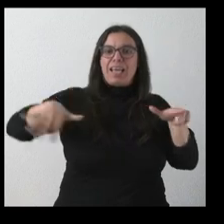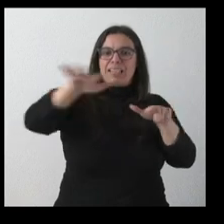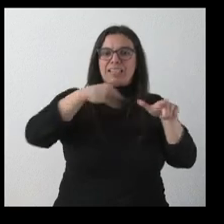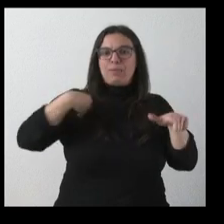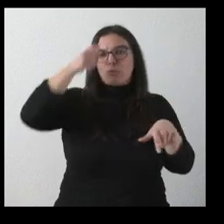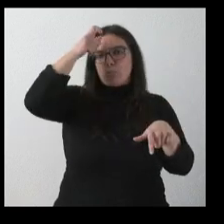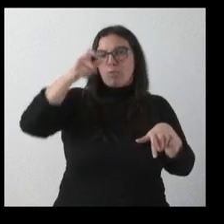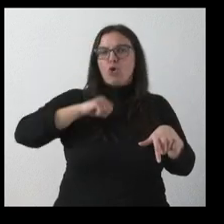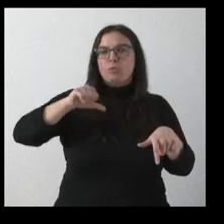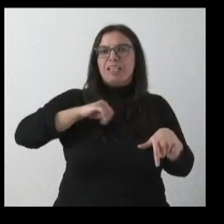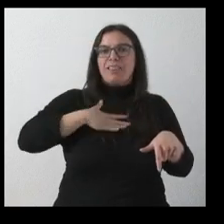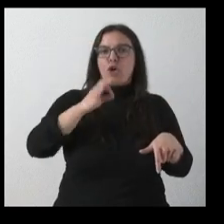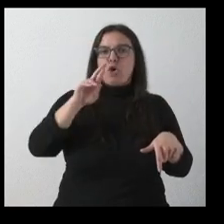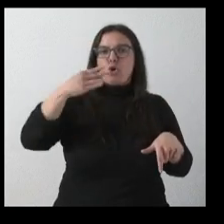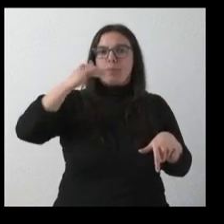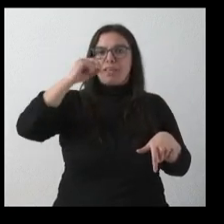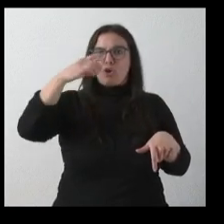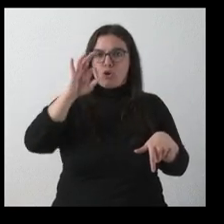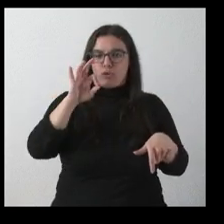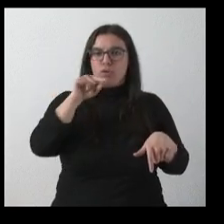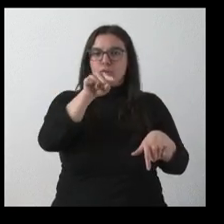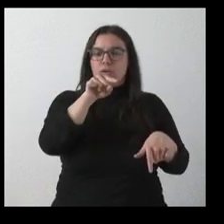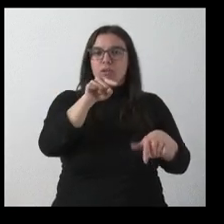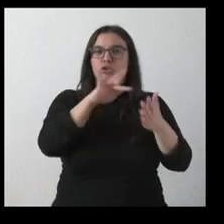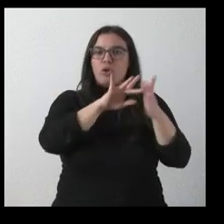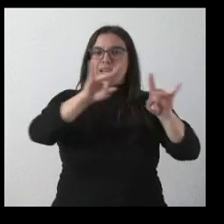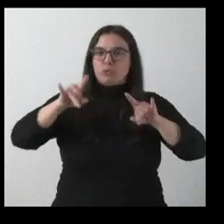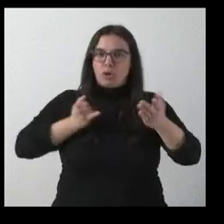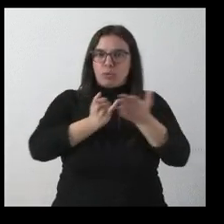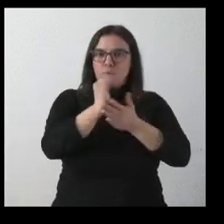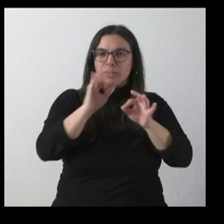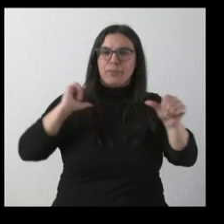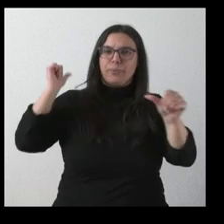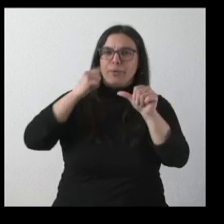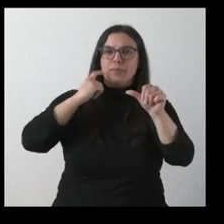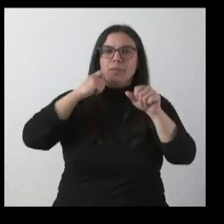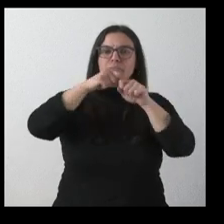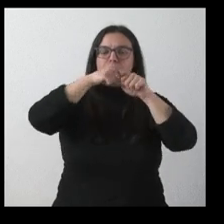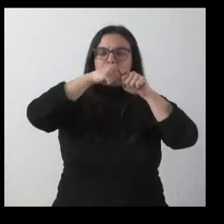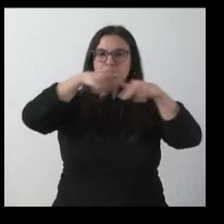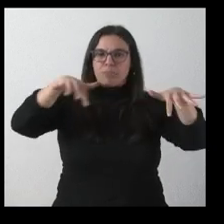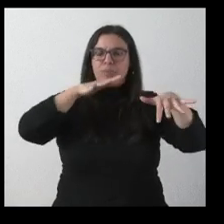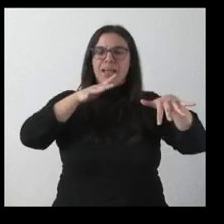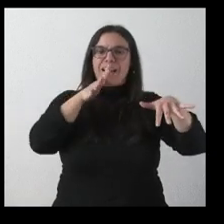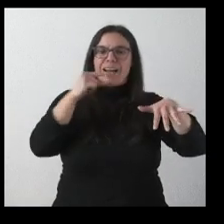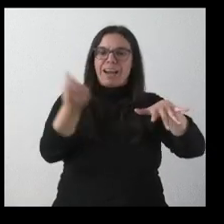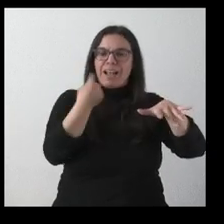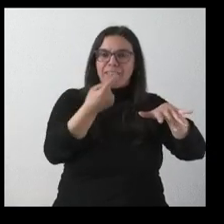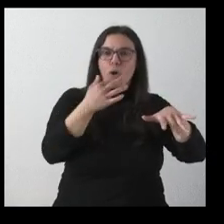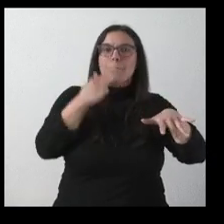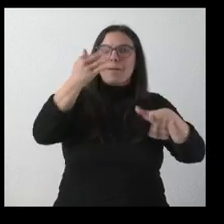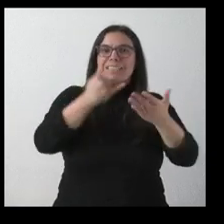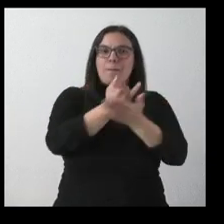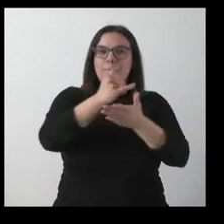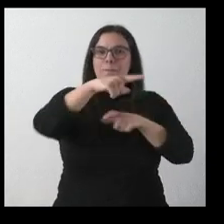que se ubica en suelo rústico de regadío y, además, en concentración parcelaria. No sé cuál es la justificación